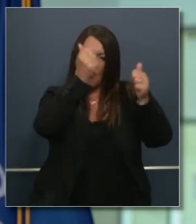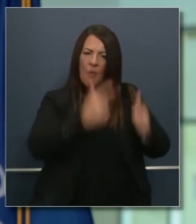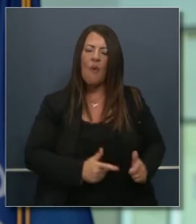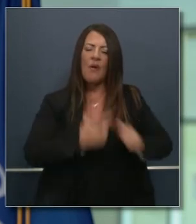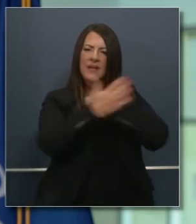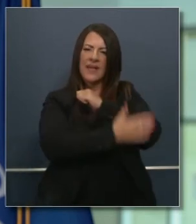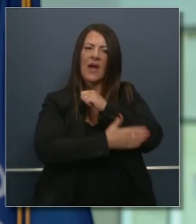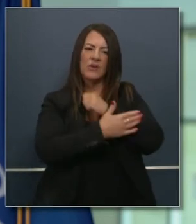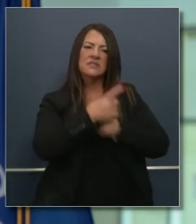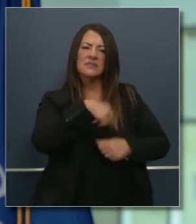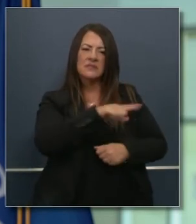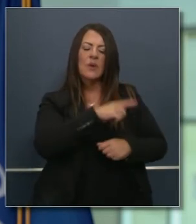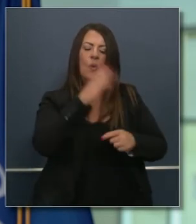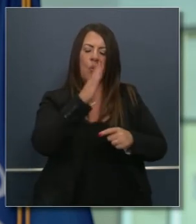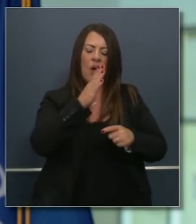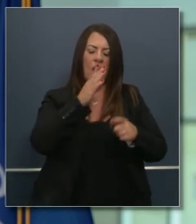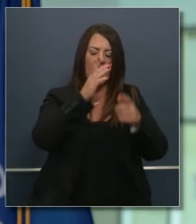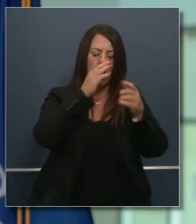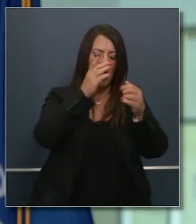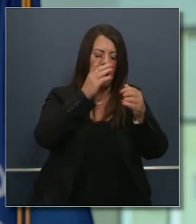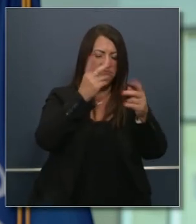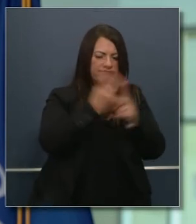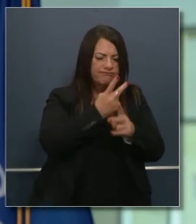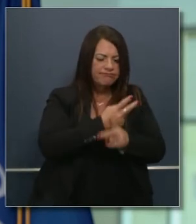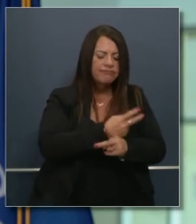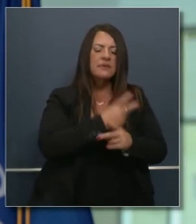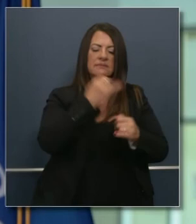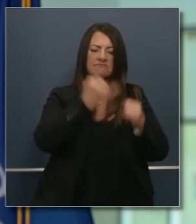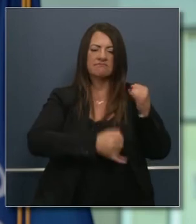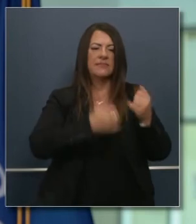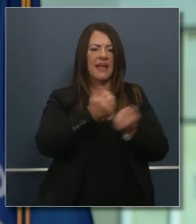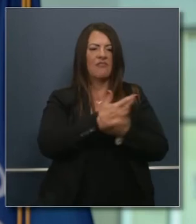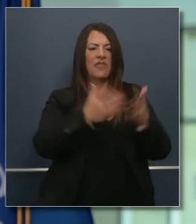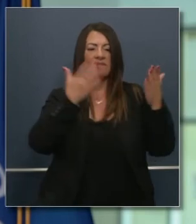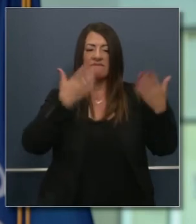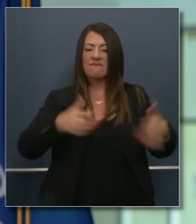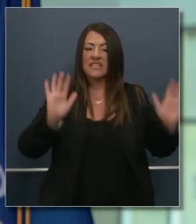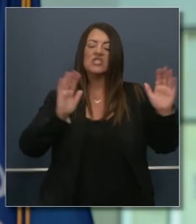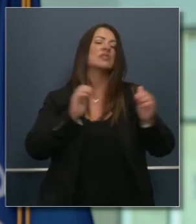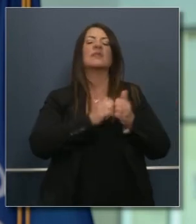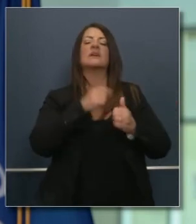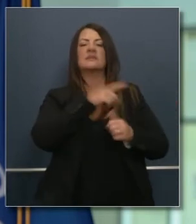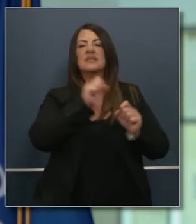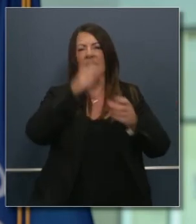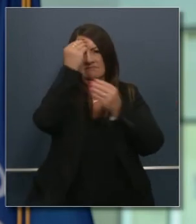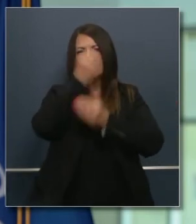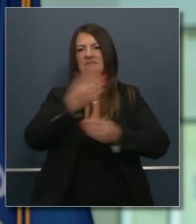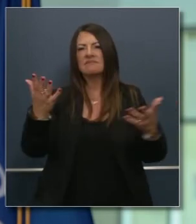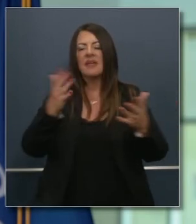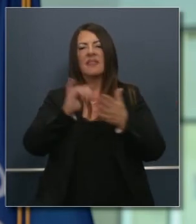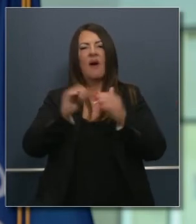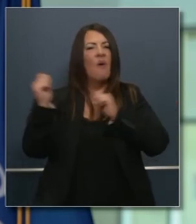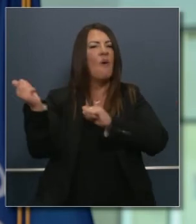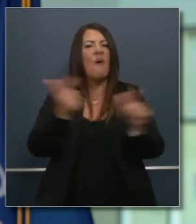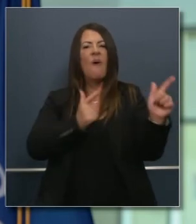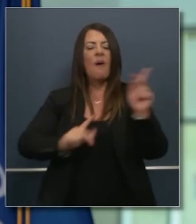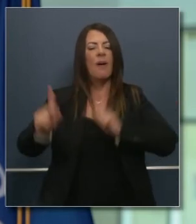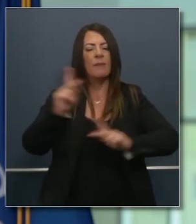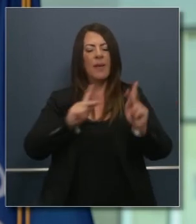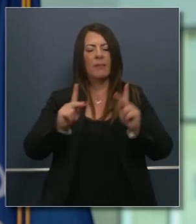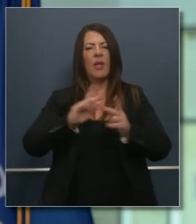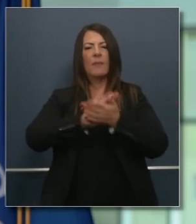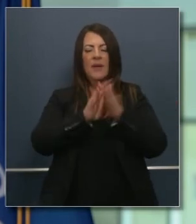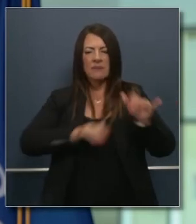fin de semana seguirá trabajando a sobre tiempo para clarificar últimos detalles para que esa presentación esté perfecta que todo el mundo entienda claramente